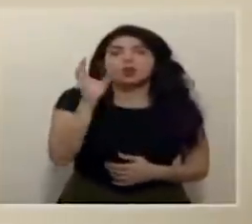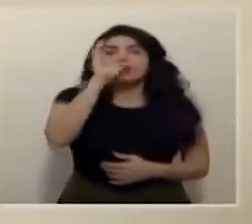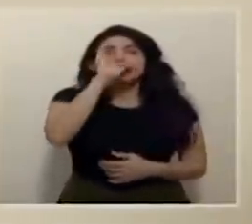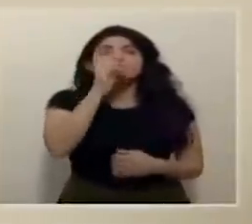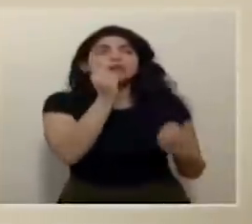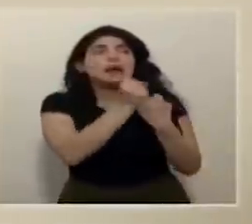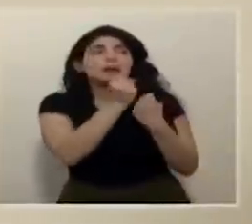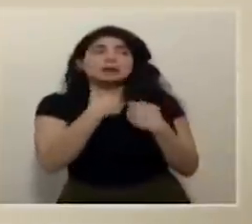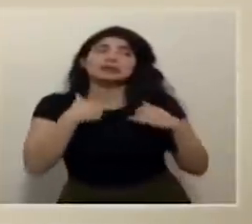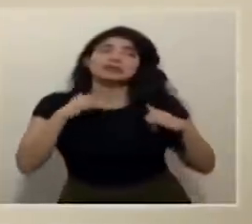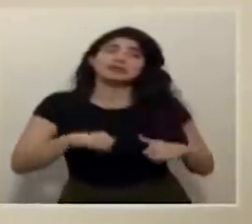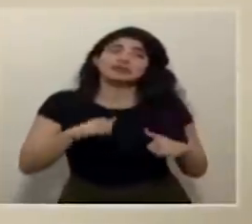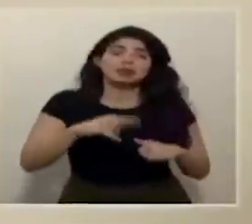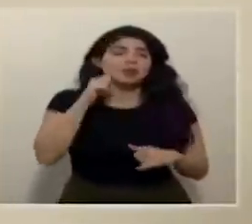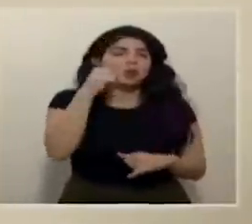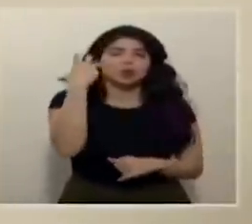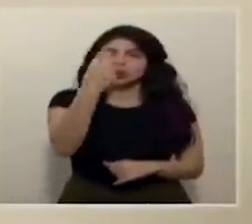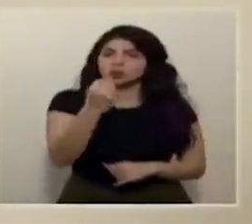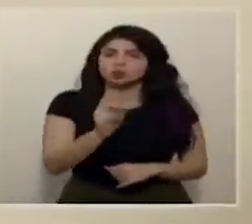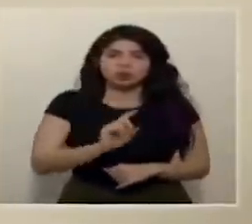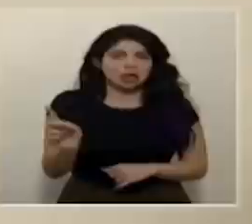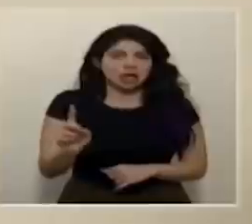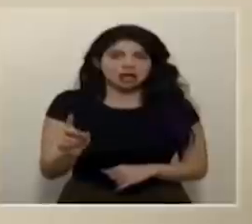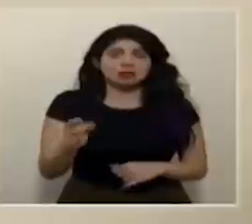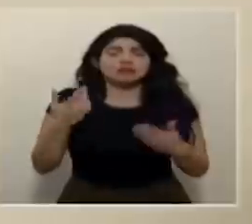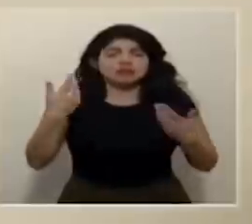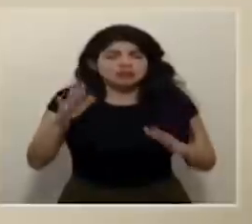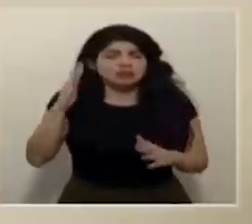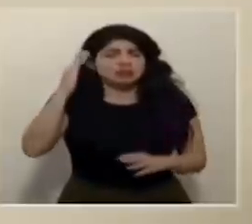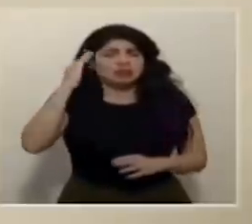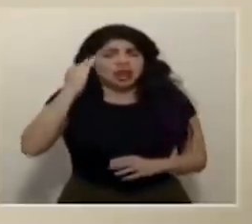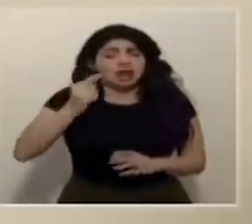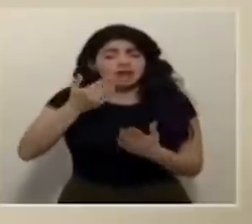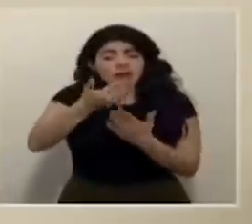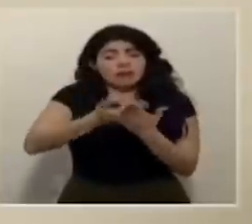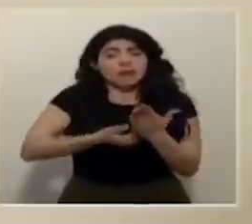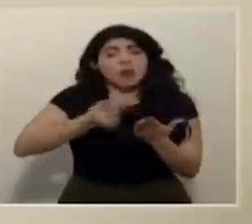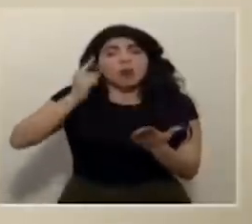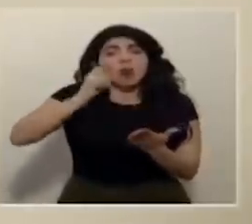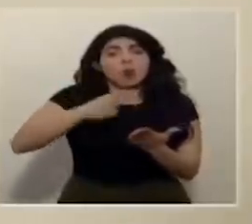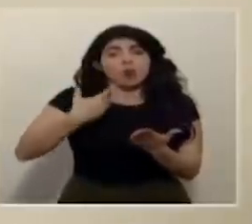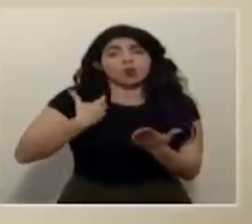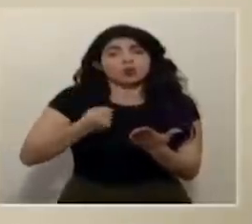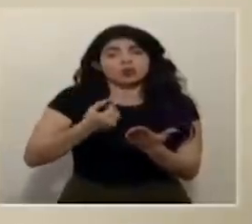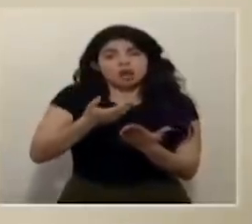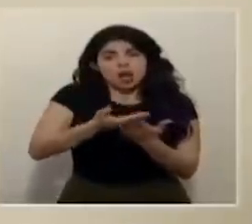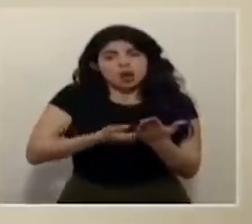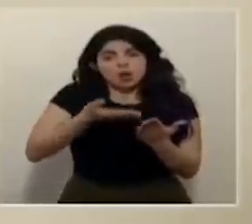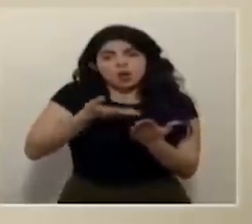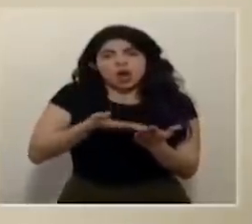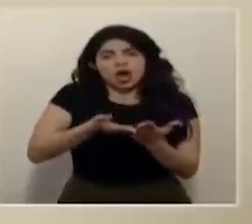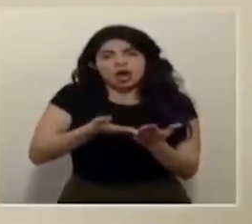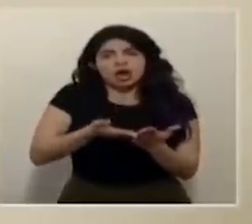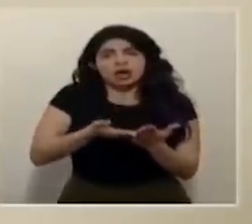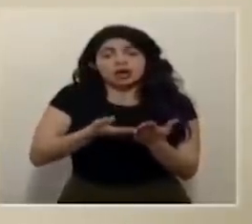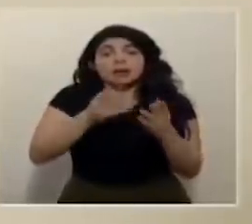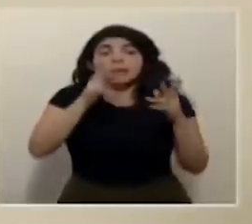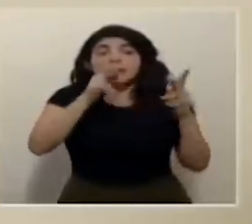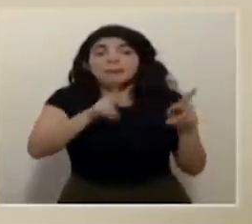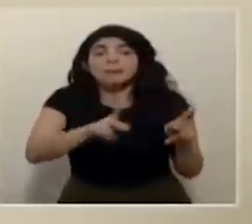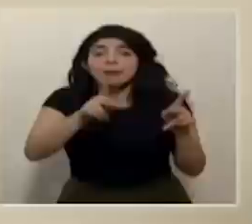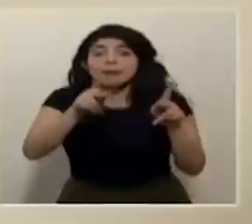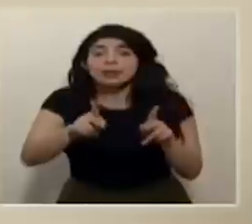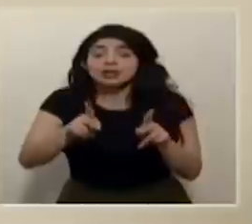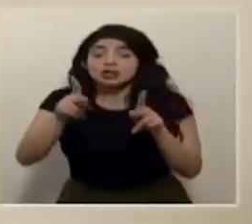apoyo para no tener que salir ya se sabe que la orden sanitaria viene acompañada en el caso de las personas que